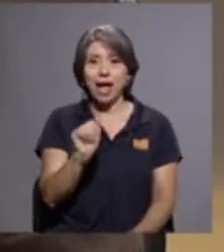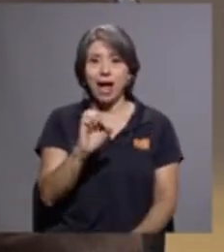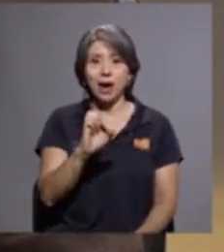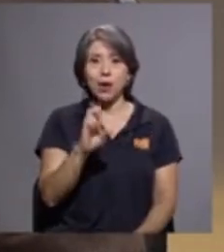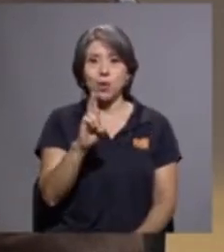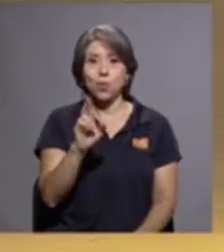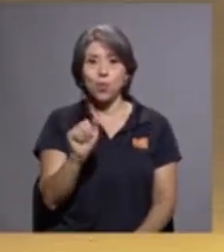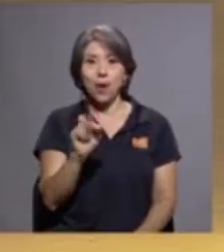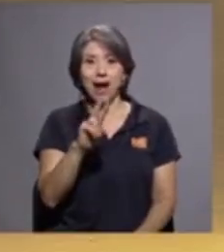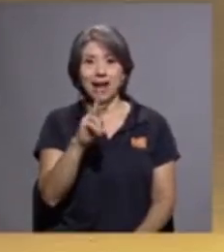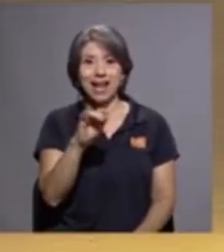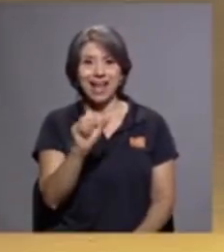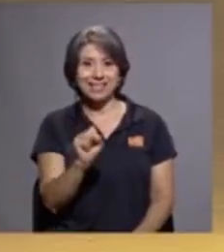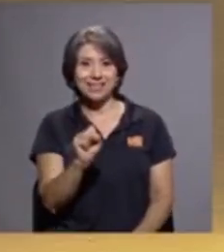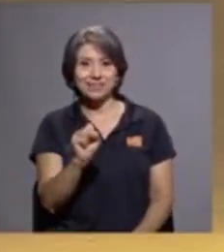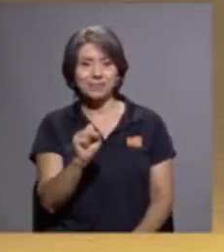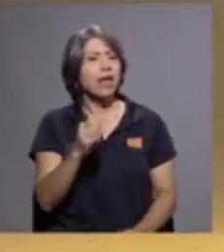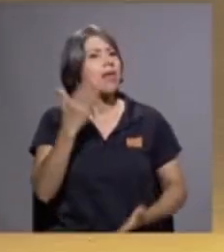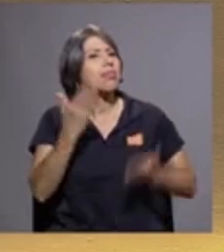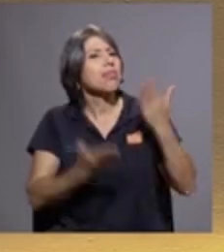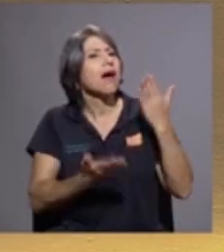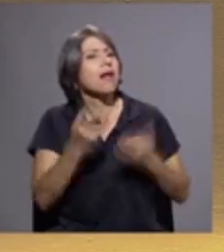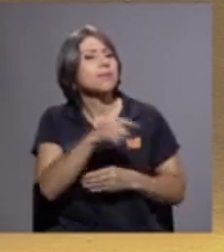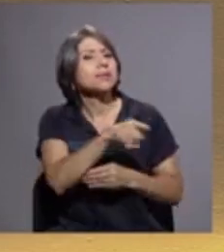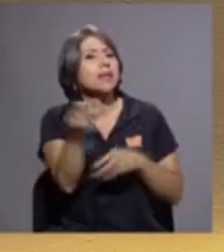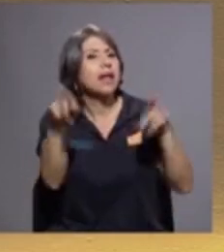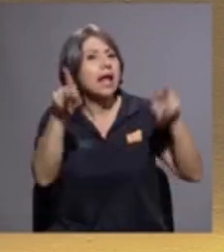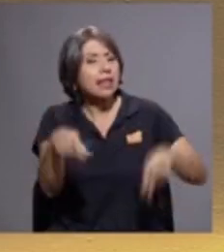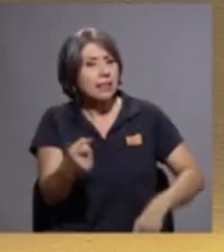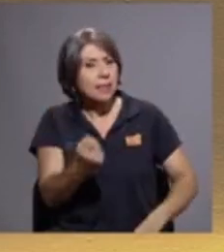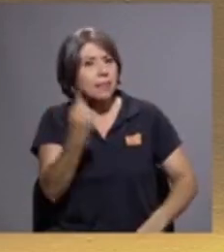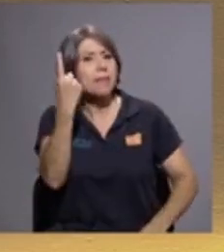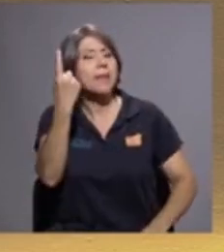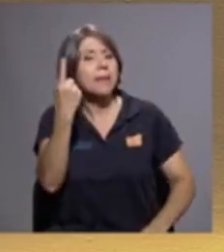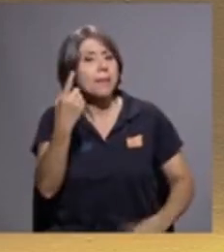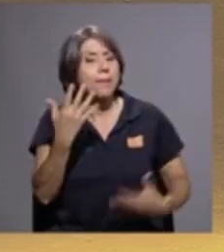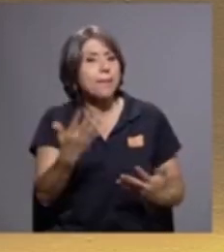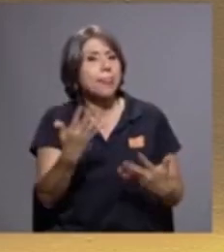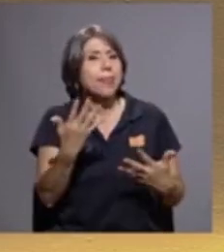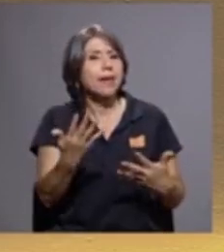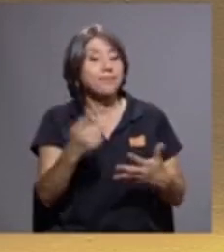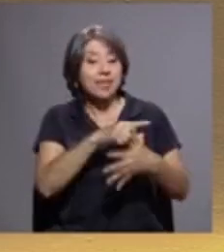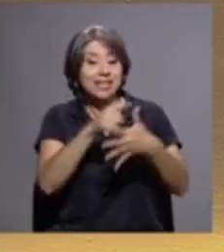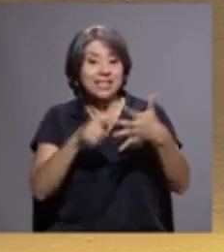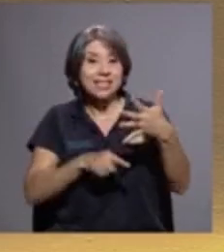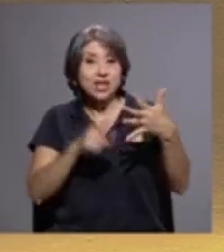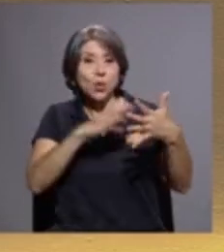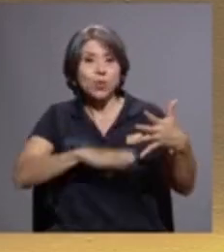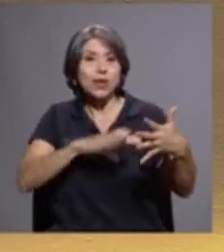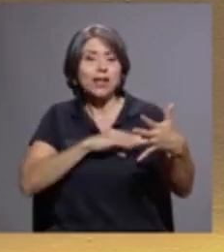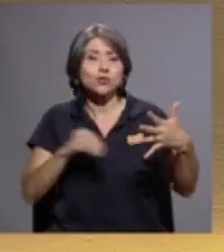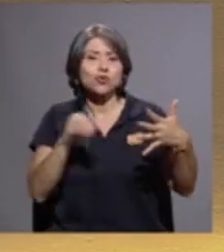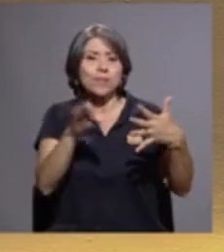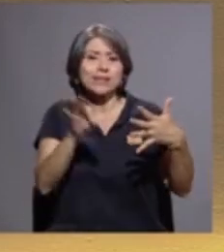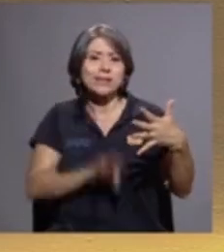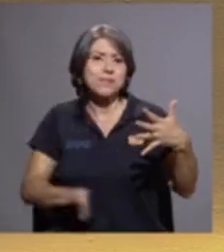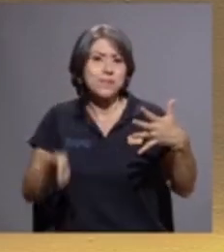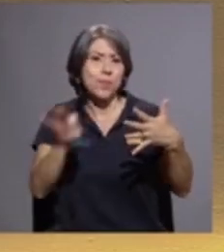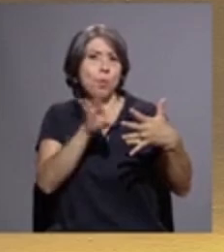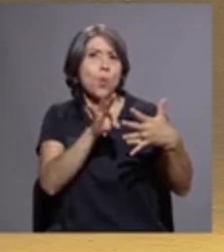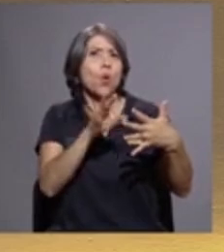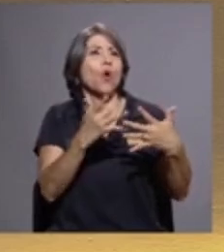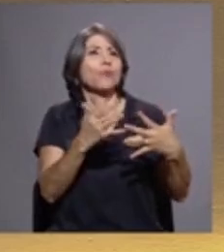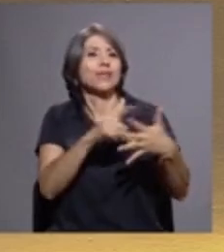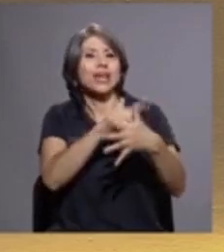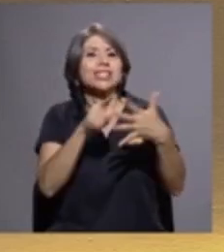Fabio, tal vez para que la gente un poco comprenda no solamente un poquito de la muestra tal vez los cinco rasgos más importantes que tiene o tal vez las